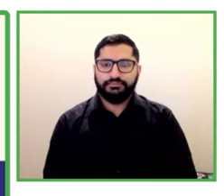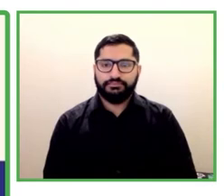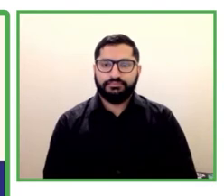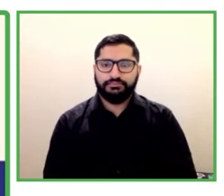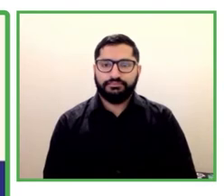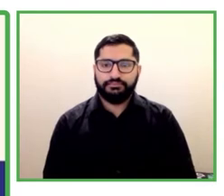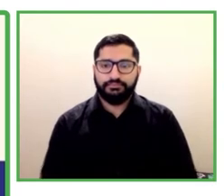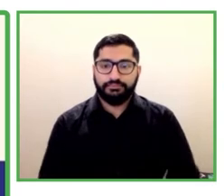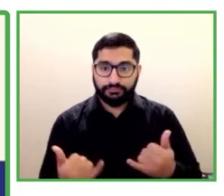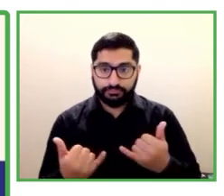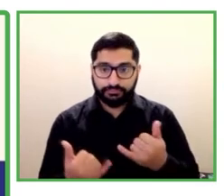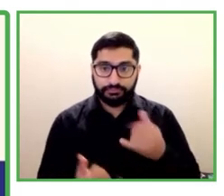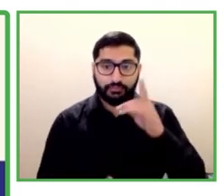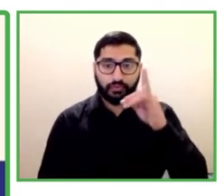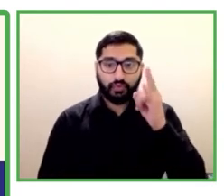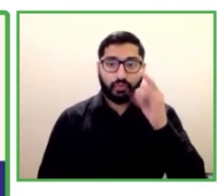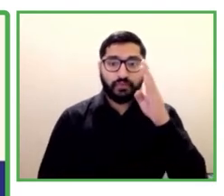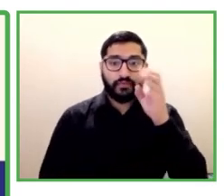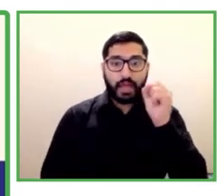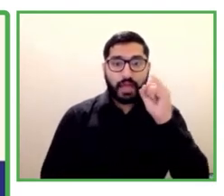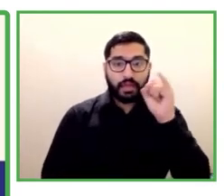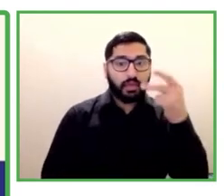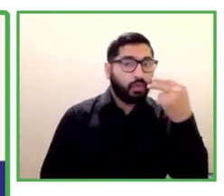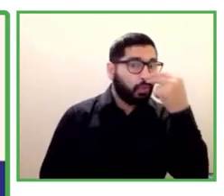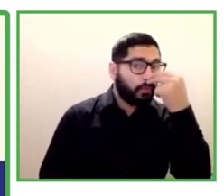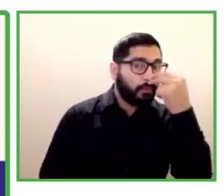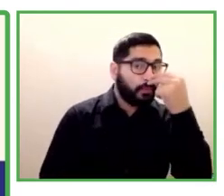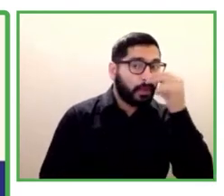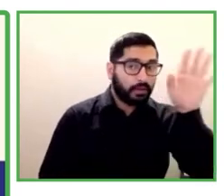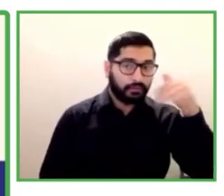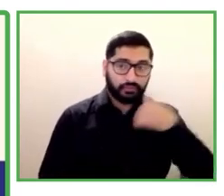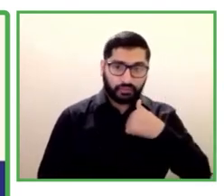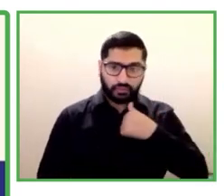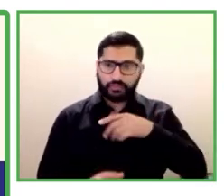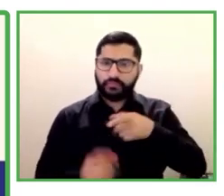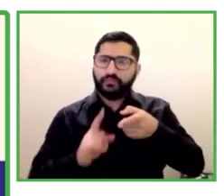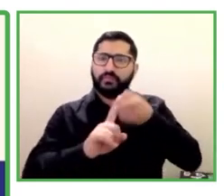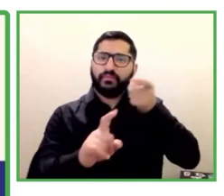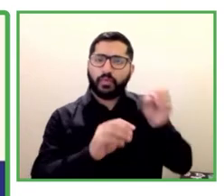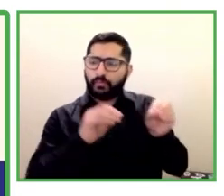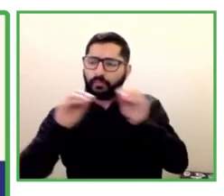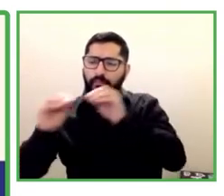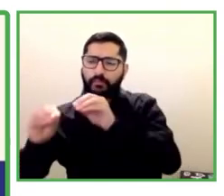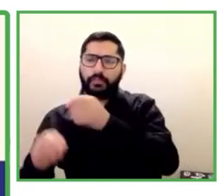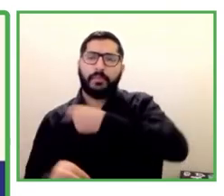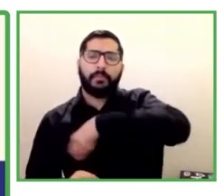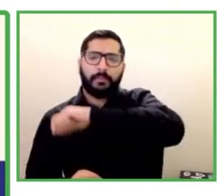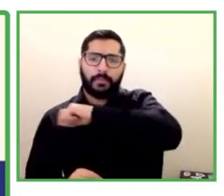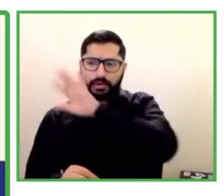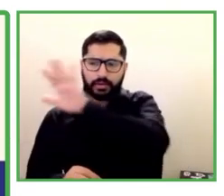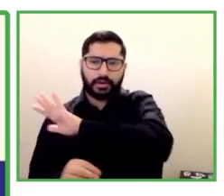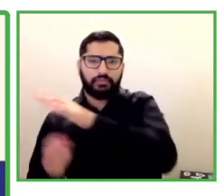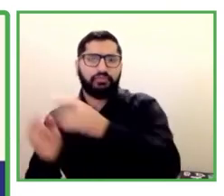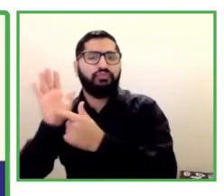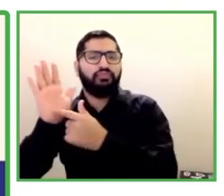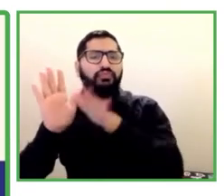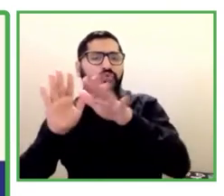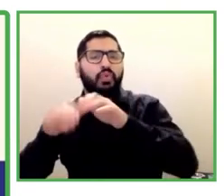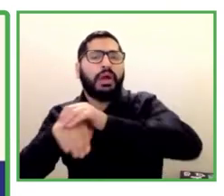enero. Voy a presente en inglés porque no conozco más español.